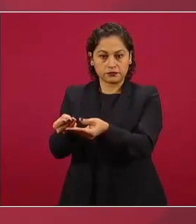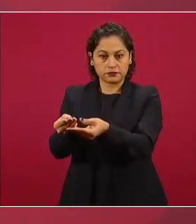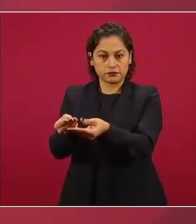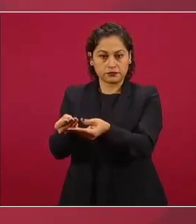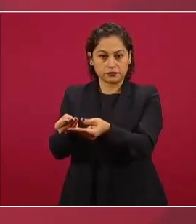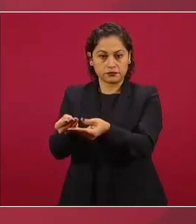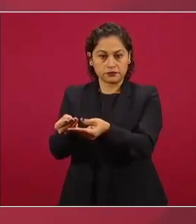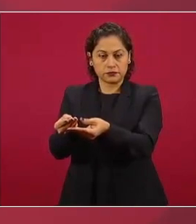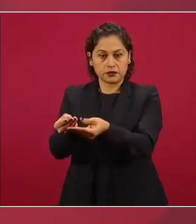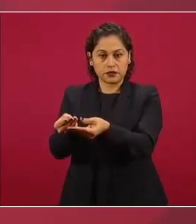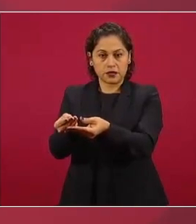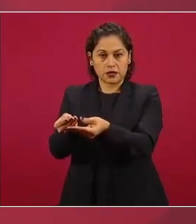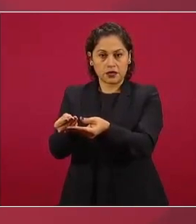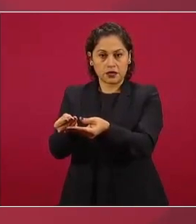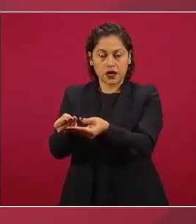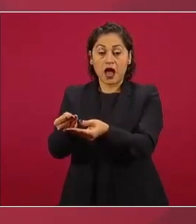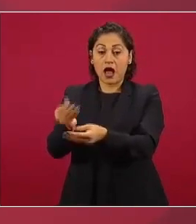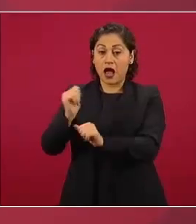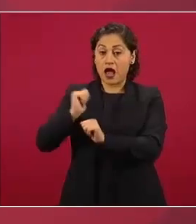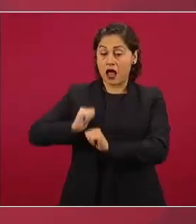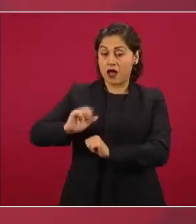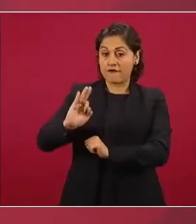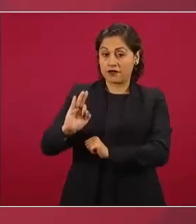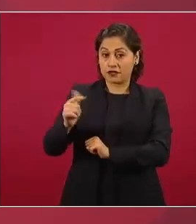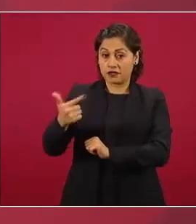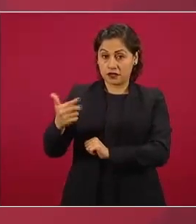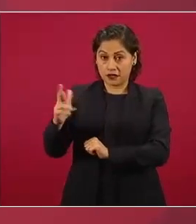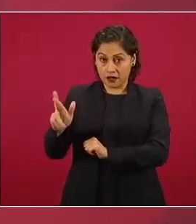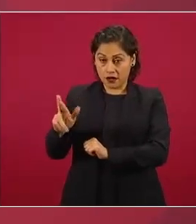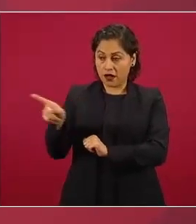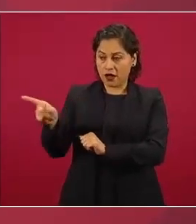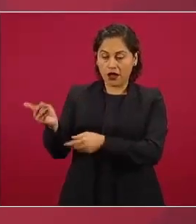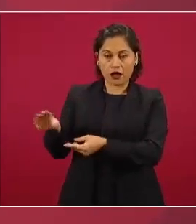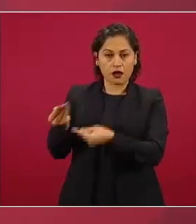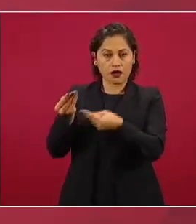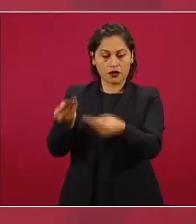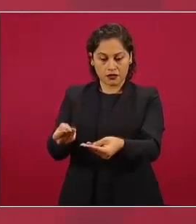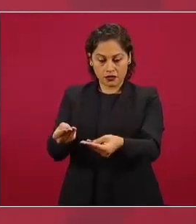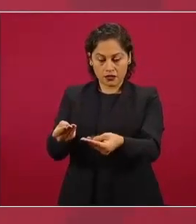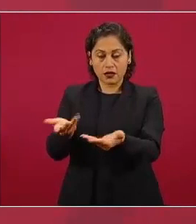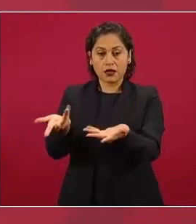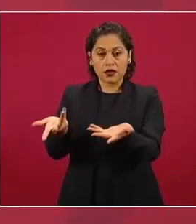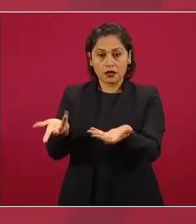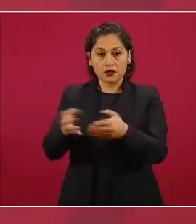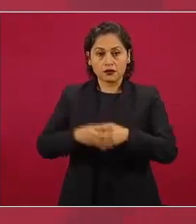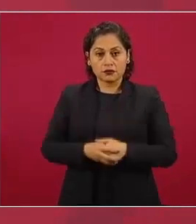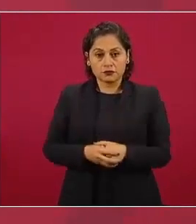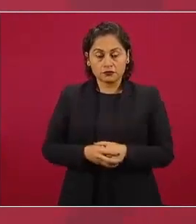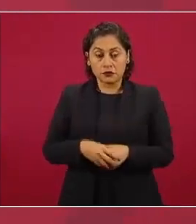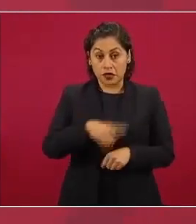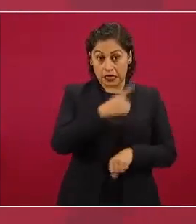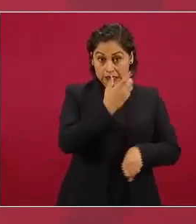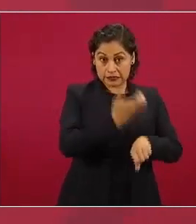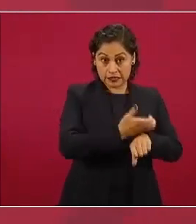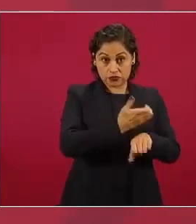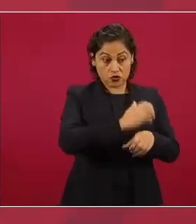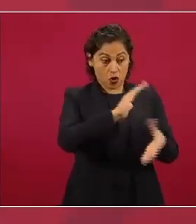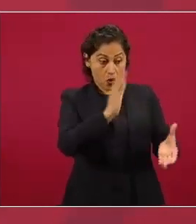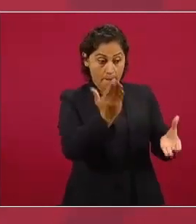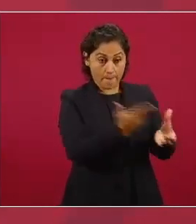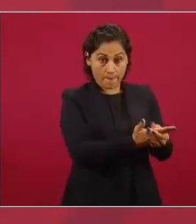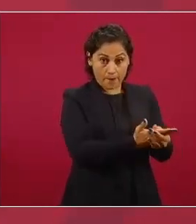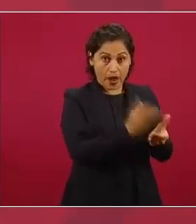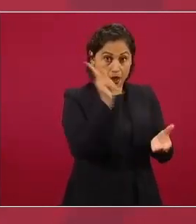informal a la fiscalía lo que nos entregan de Estados Unidos y luego ya